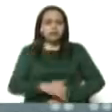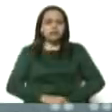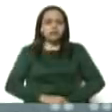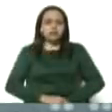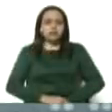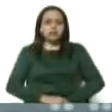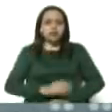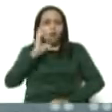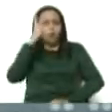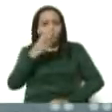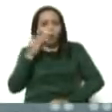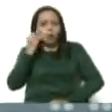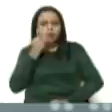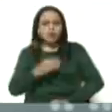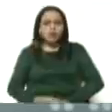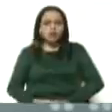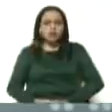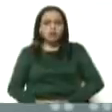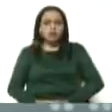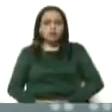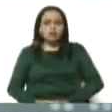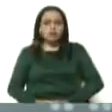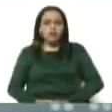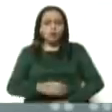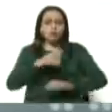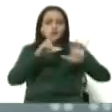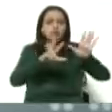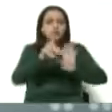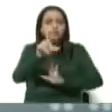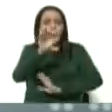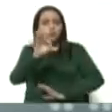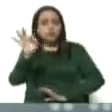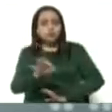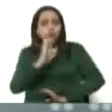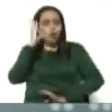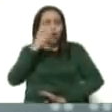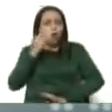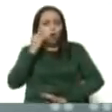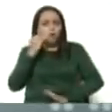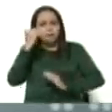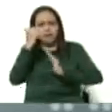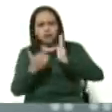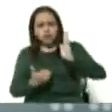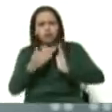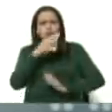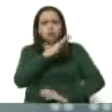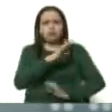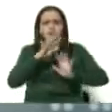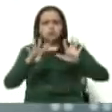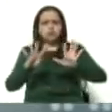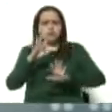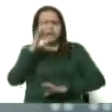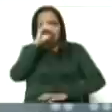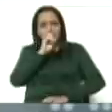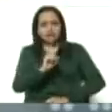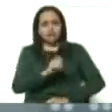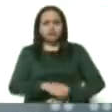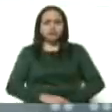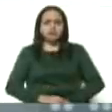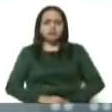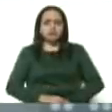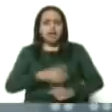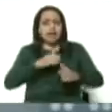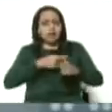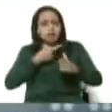jóvenes, 81% jóvenes menores de 49 años. Así que no es cierto,